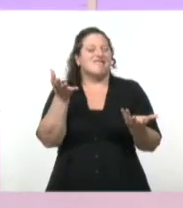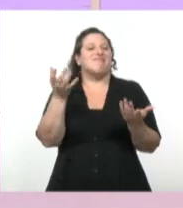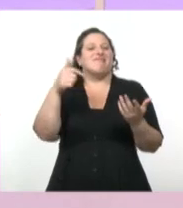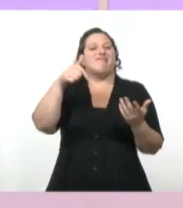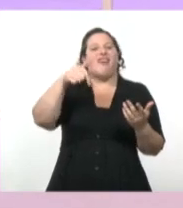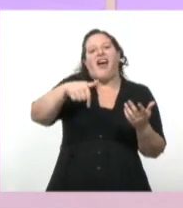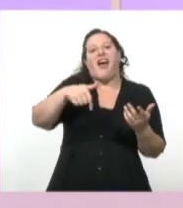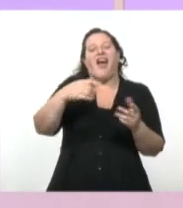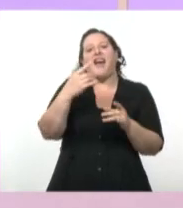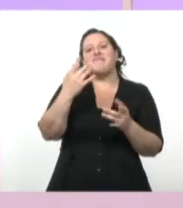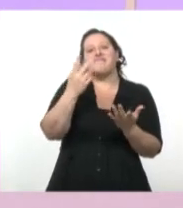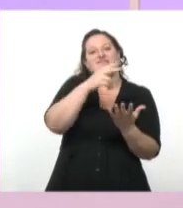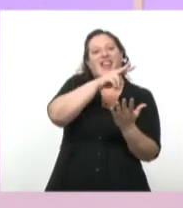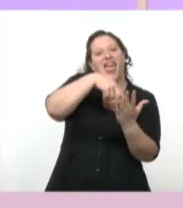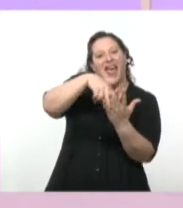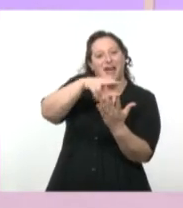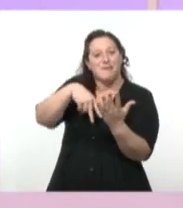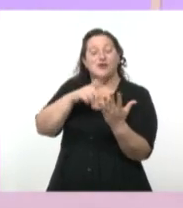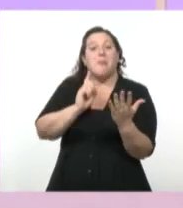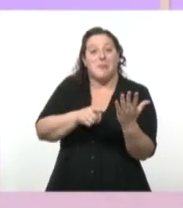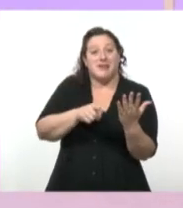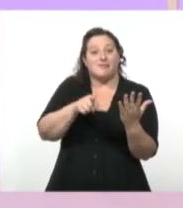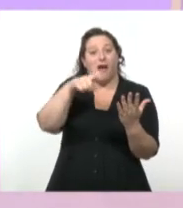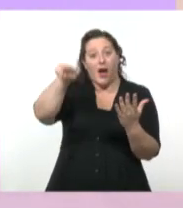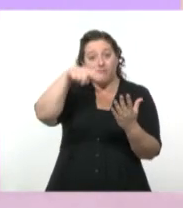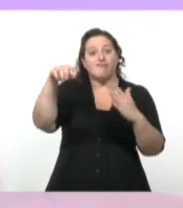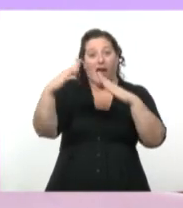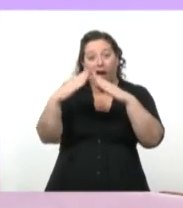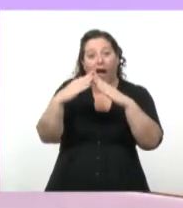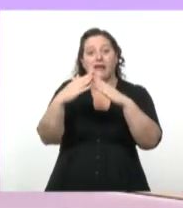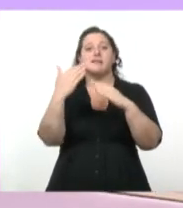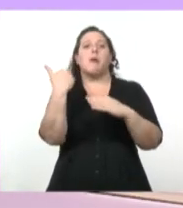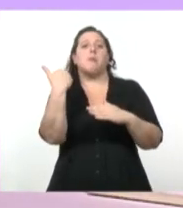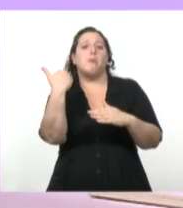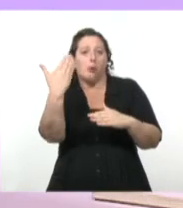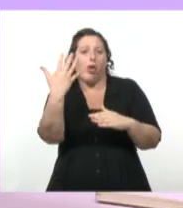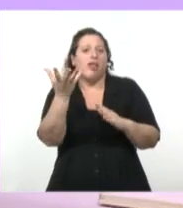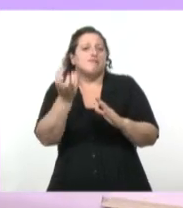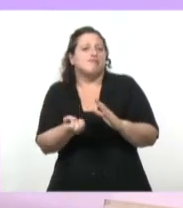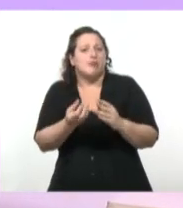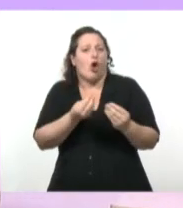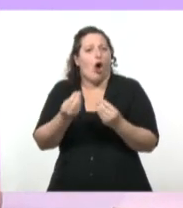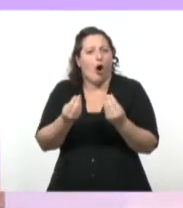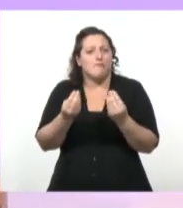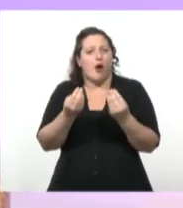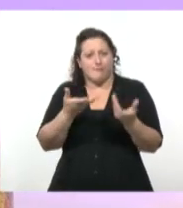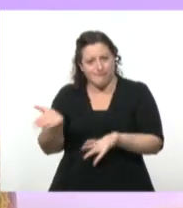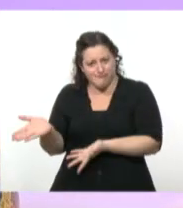las pueden estar descargando en, ahí está el graf, en leerencasa